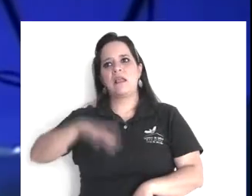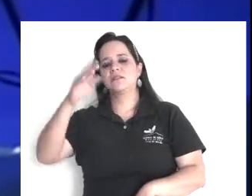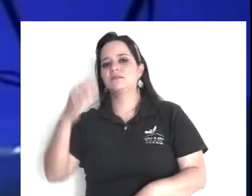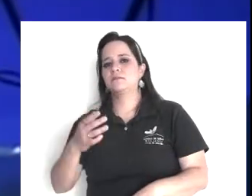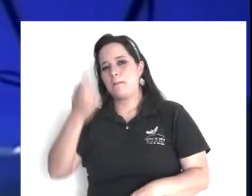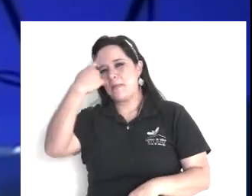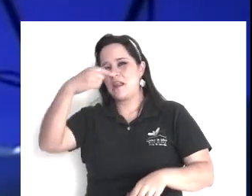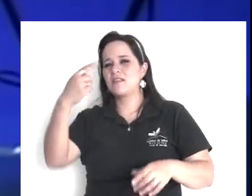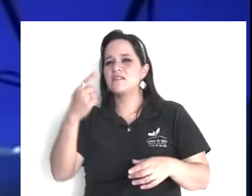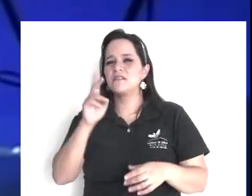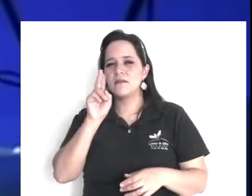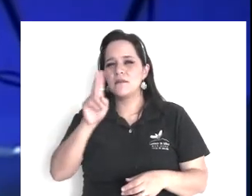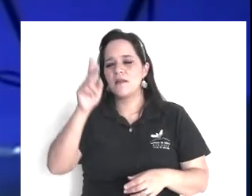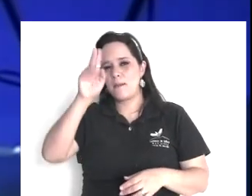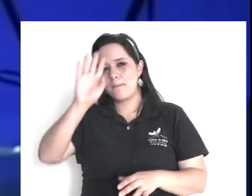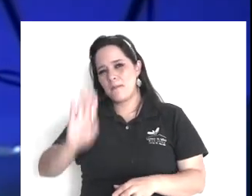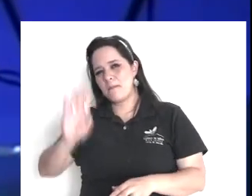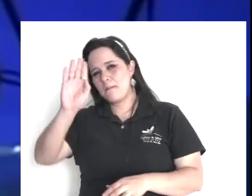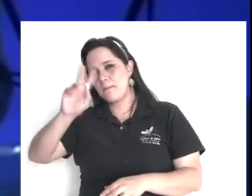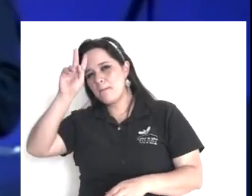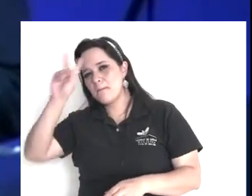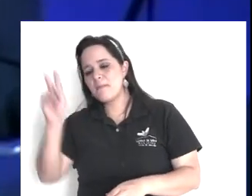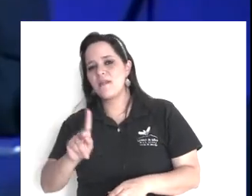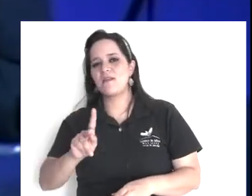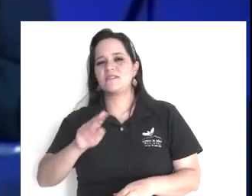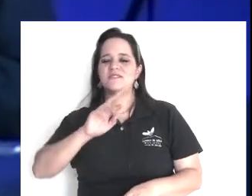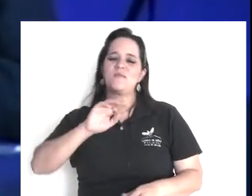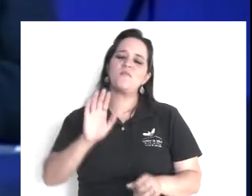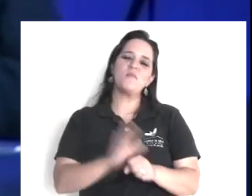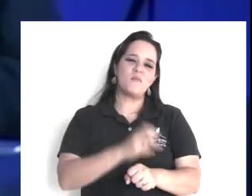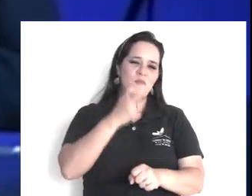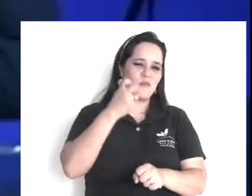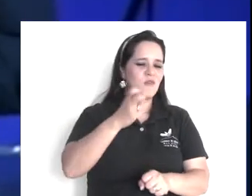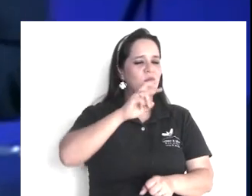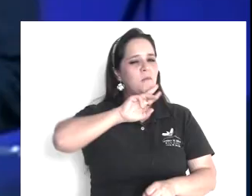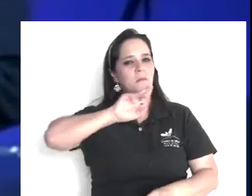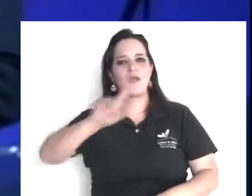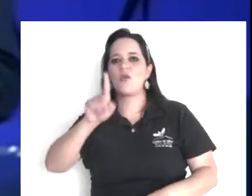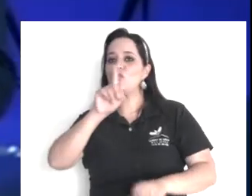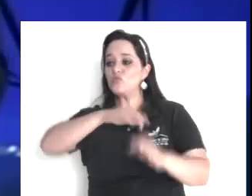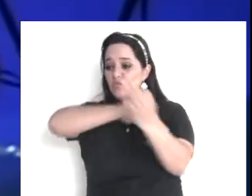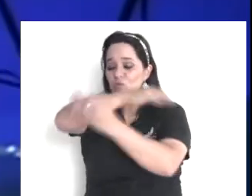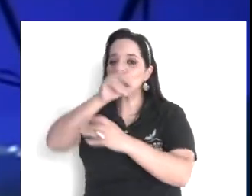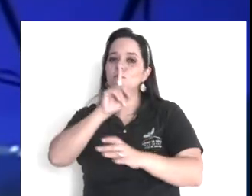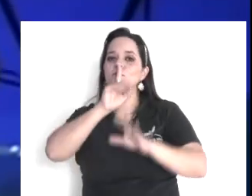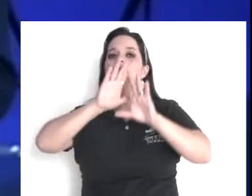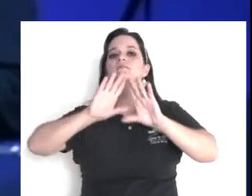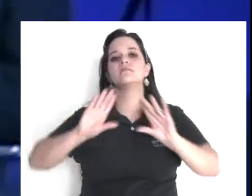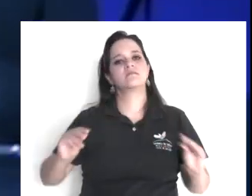por eso mejor, chirrin, chin, chin, a ver, háganlo todos, mejor, por eso es, chirrin, chin, chin,